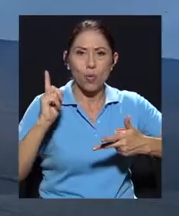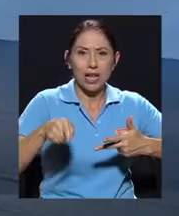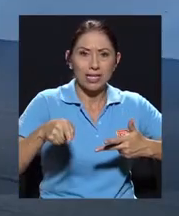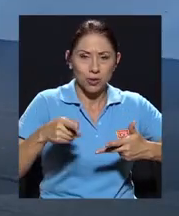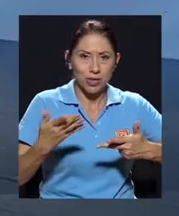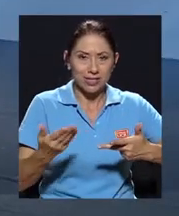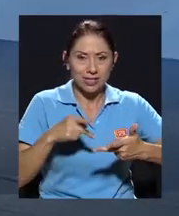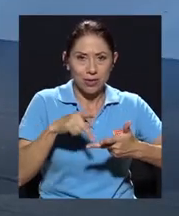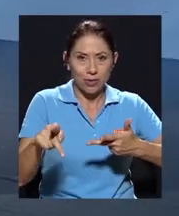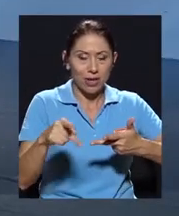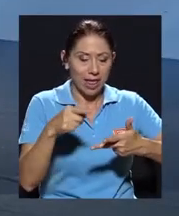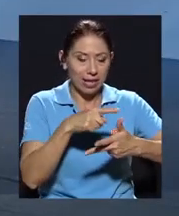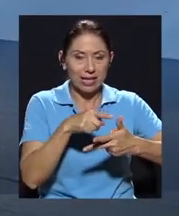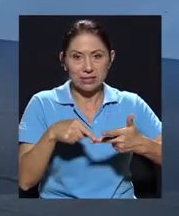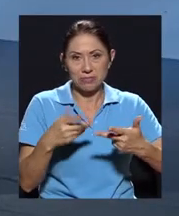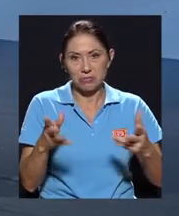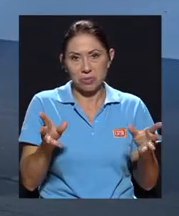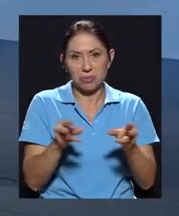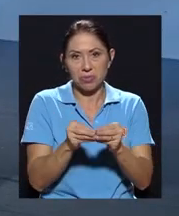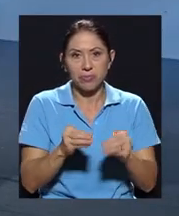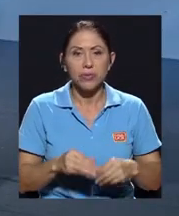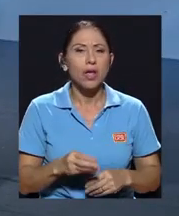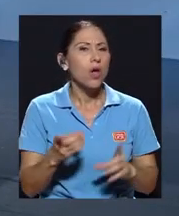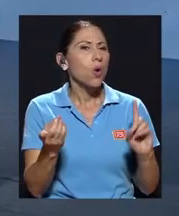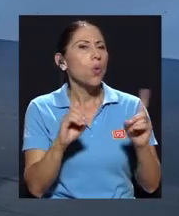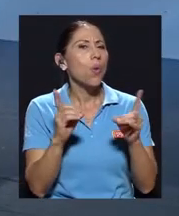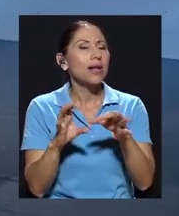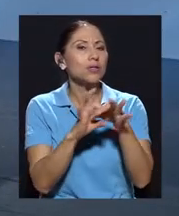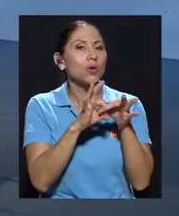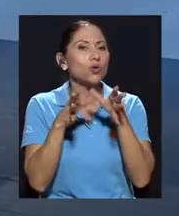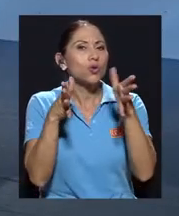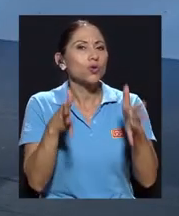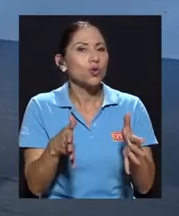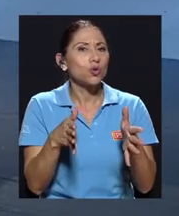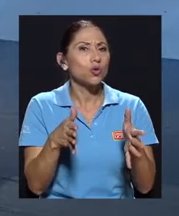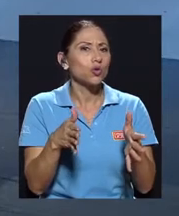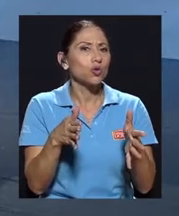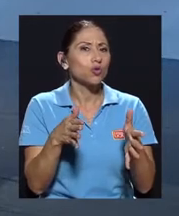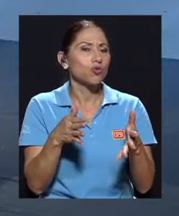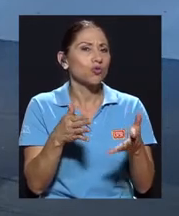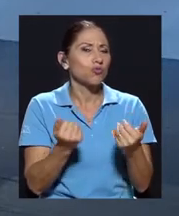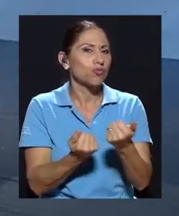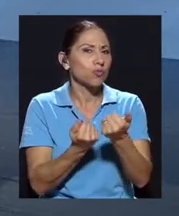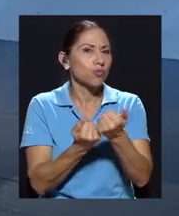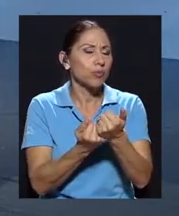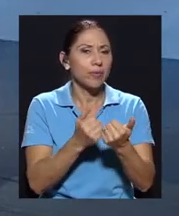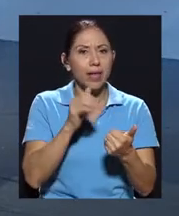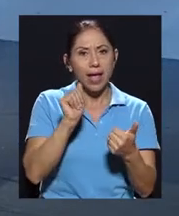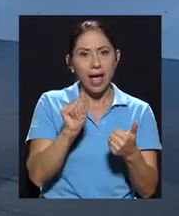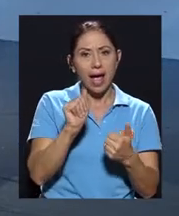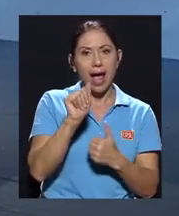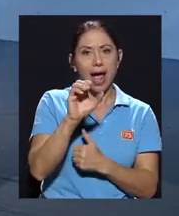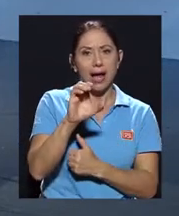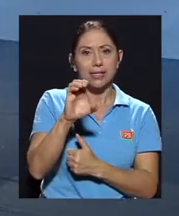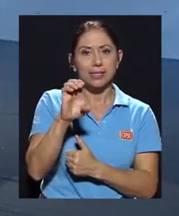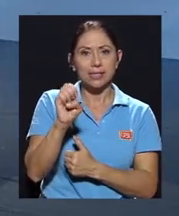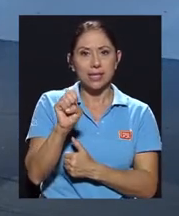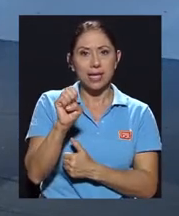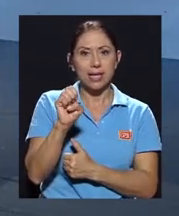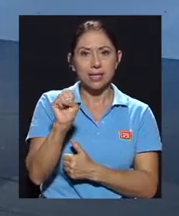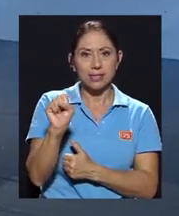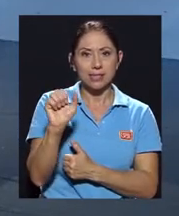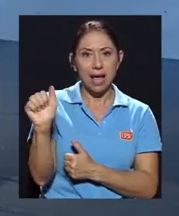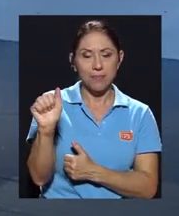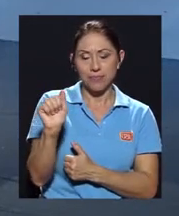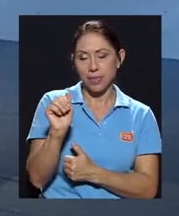socios que se han venido a incorporar en un proyecto como este desde Costa Rica e Integra? Accesa ha sido uno de